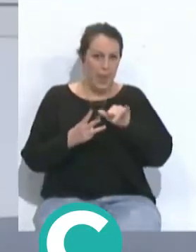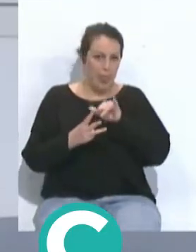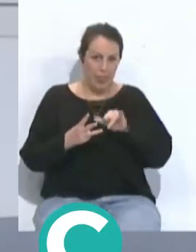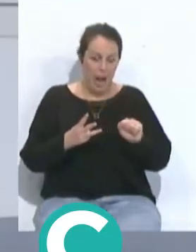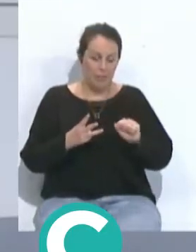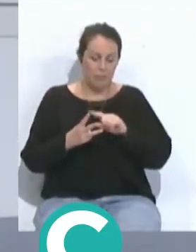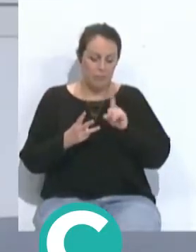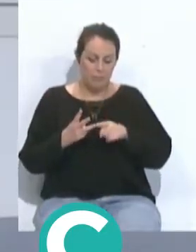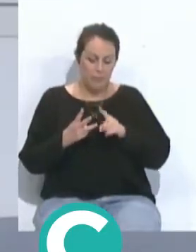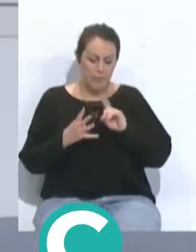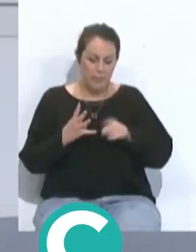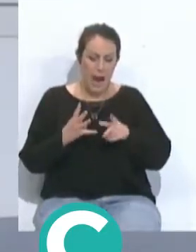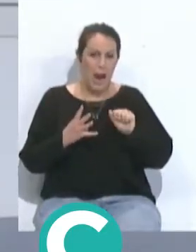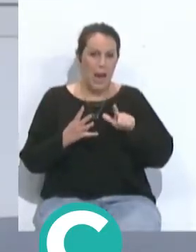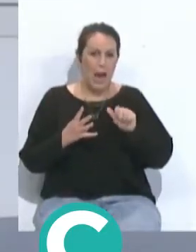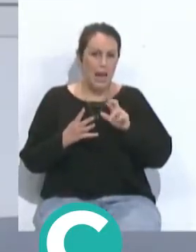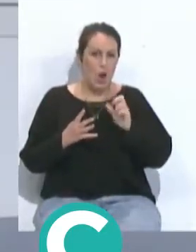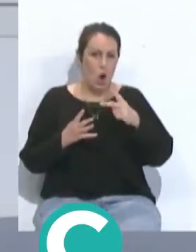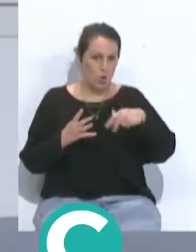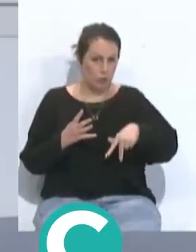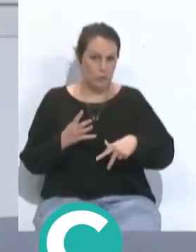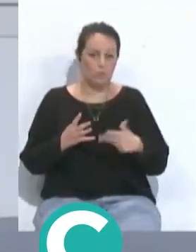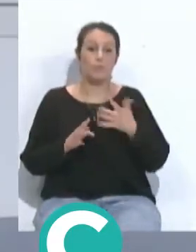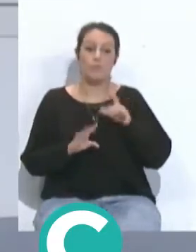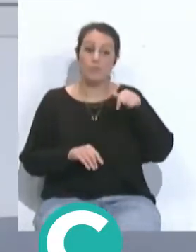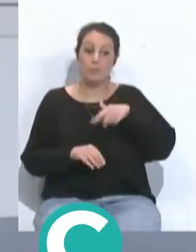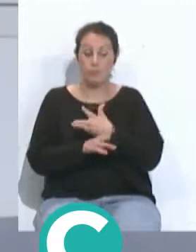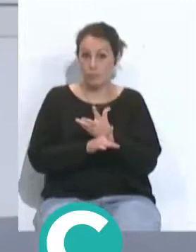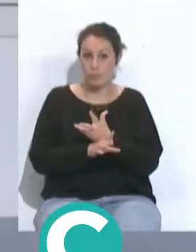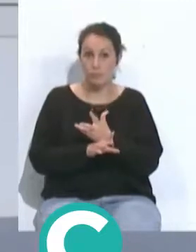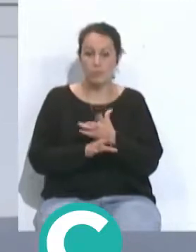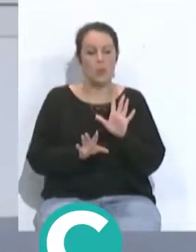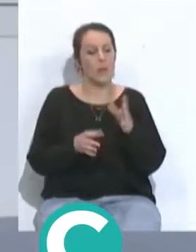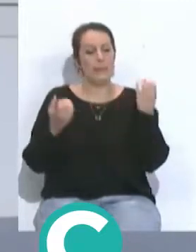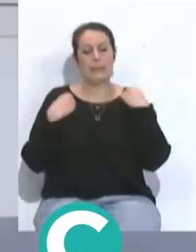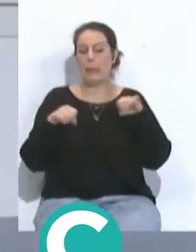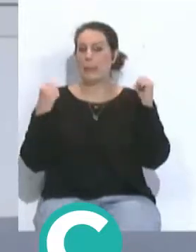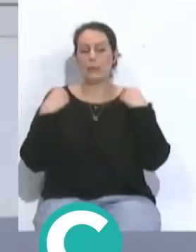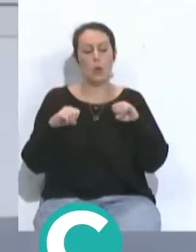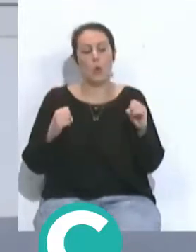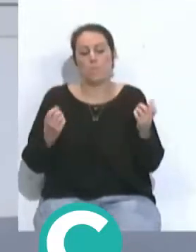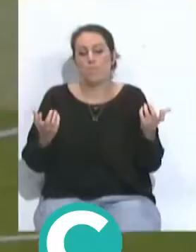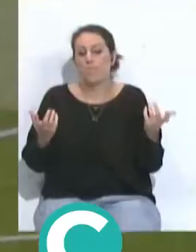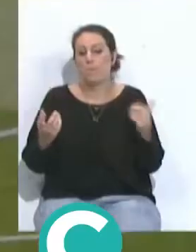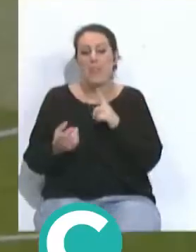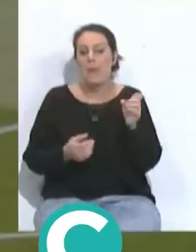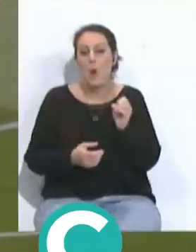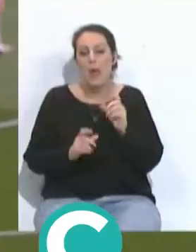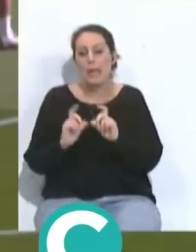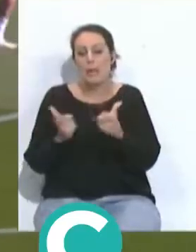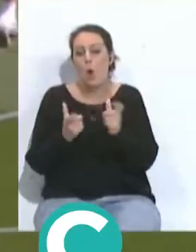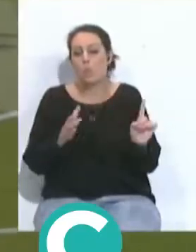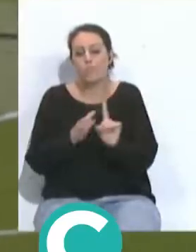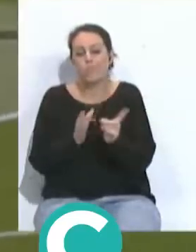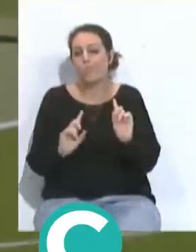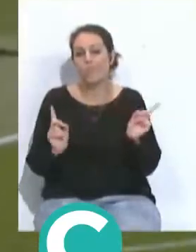y Tomi Alarcón, que todavía, aunque hoy ha jugado, no ha hecho un entrenamiento el 100% con el equipo.